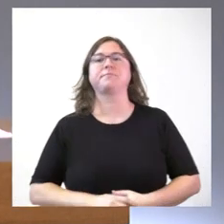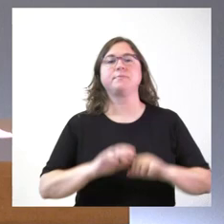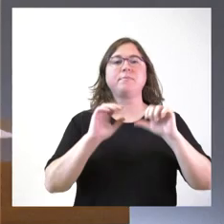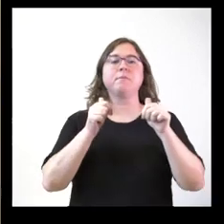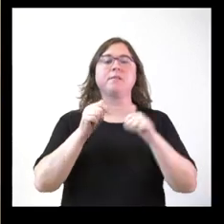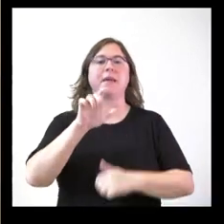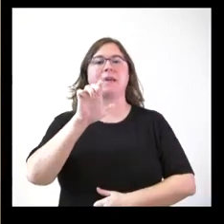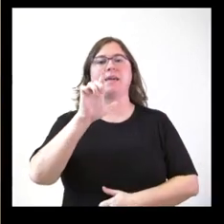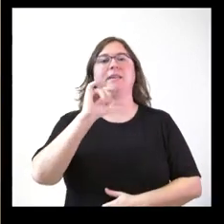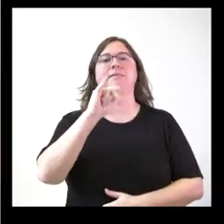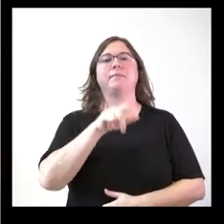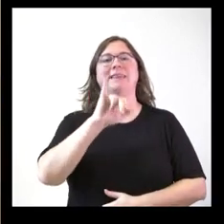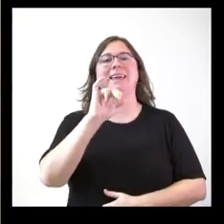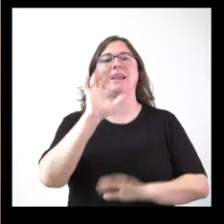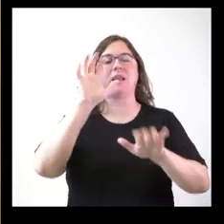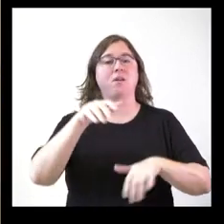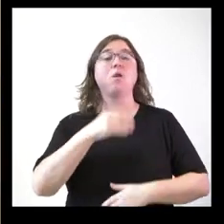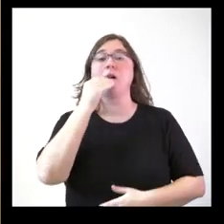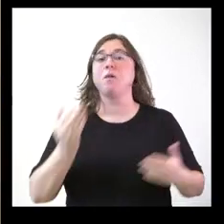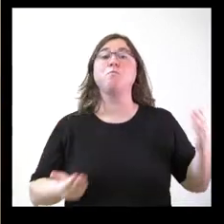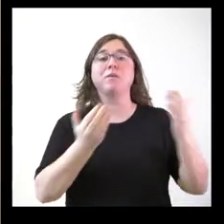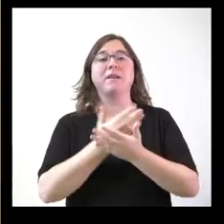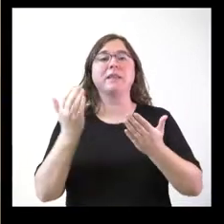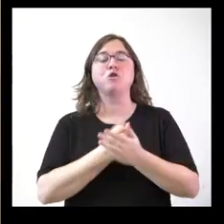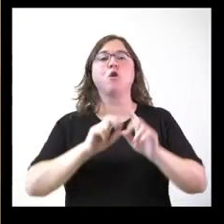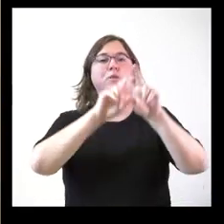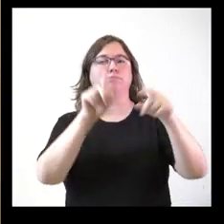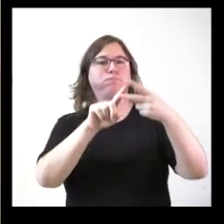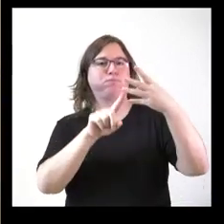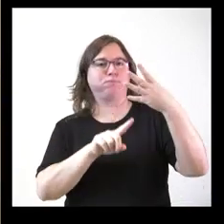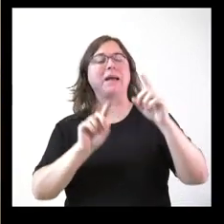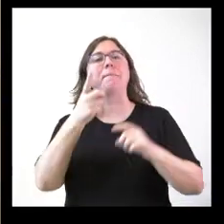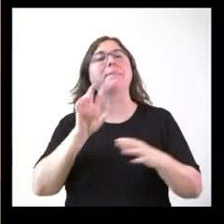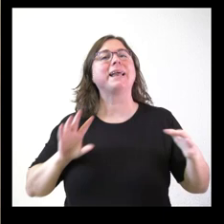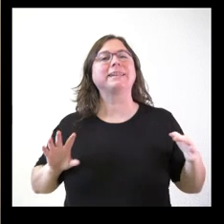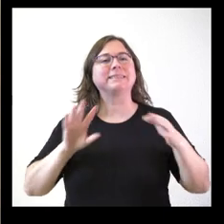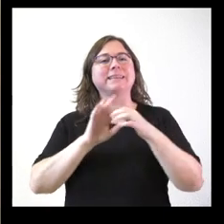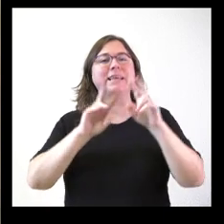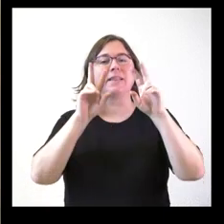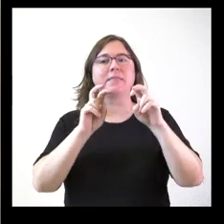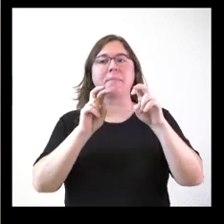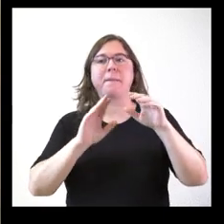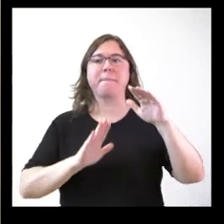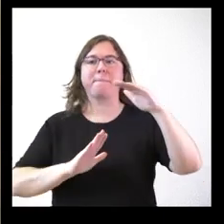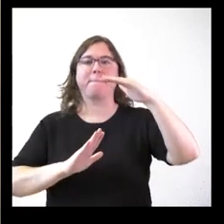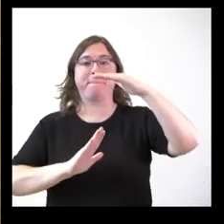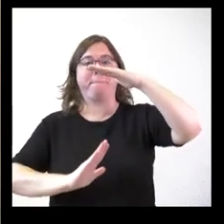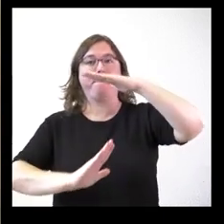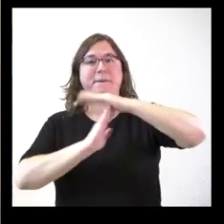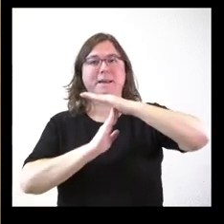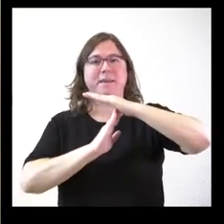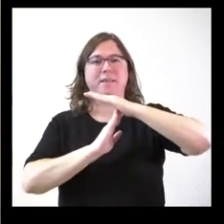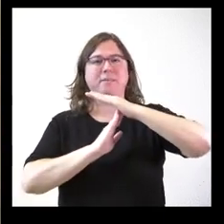Buenos días. Buenos días a todos. Yo tengo varias cuestiones. La primera, con respecto a la paralización de la